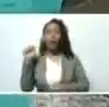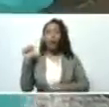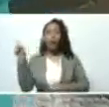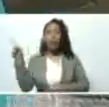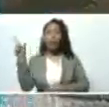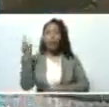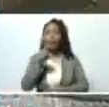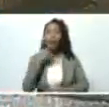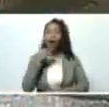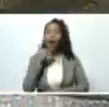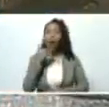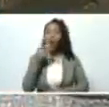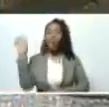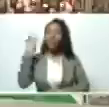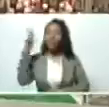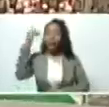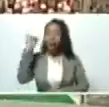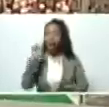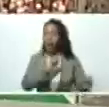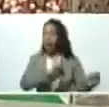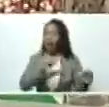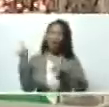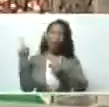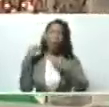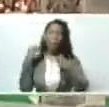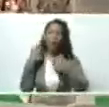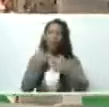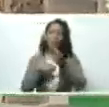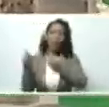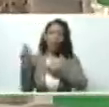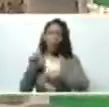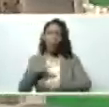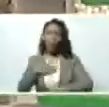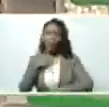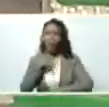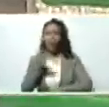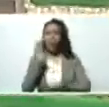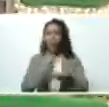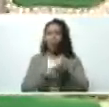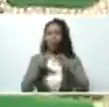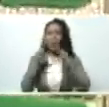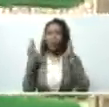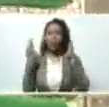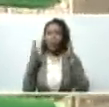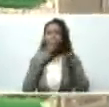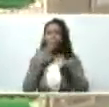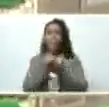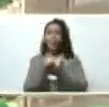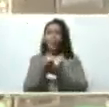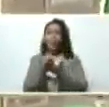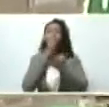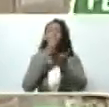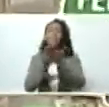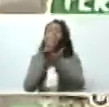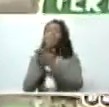fertilizante Venezuela está listo para exportarlo se lo ponemos en el puerto pida por esa boquita que Venezuela está listo